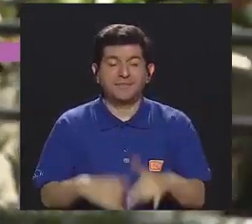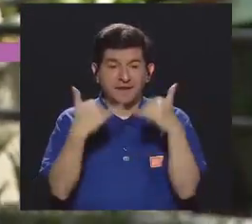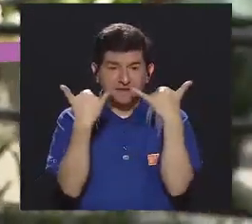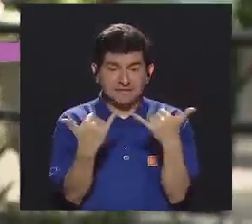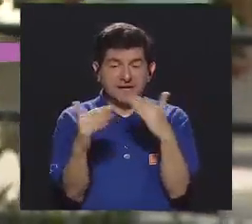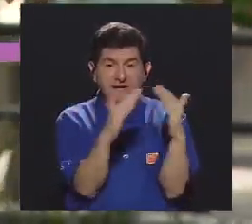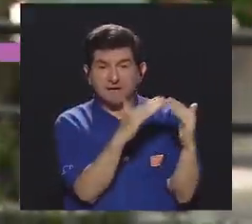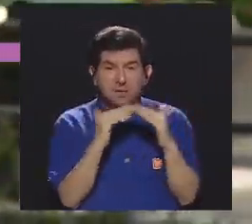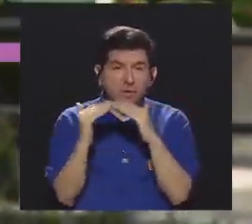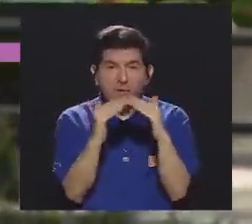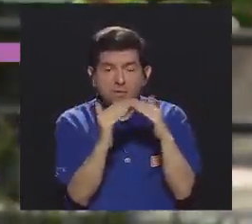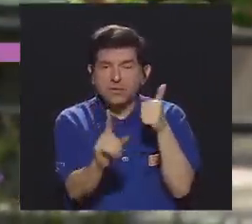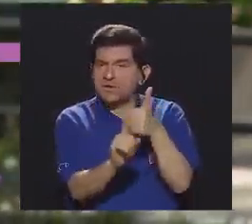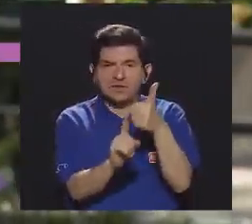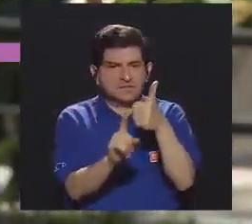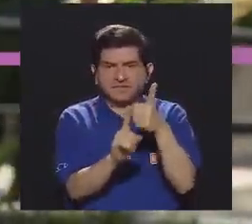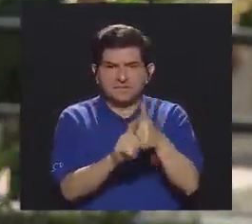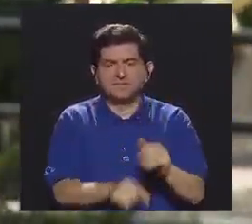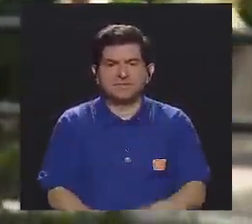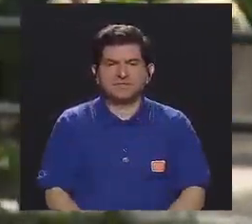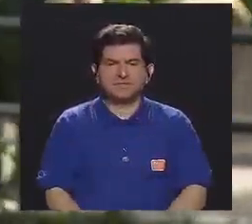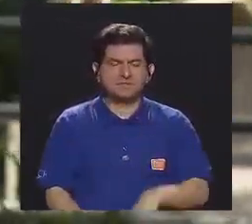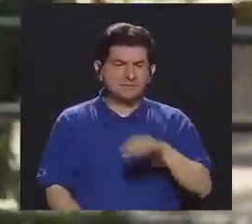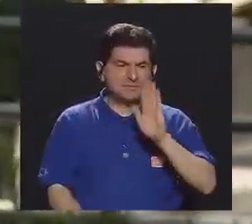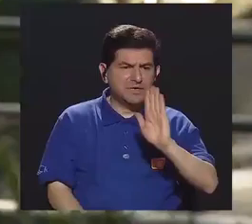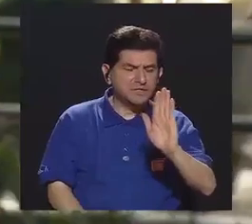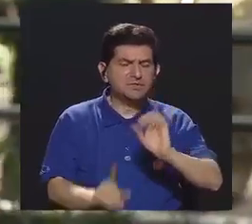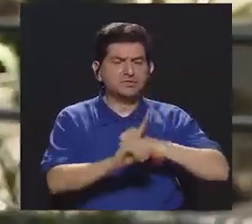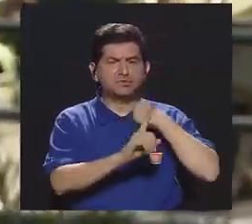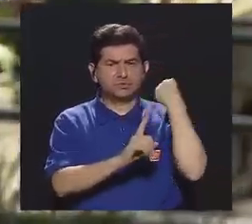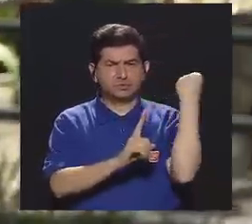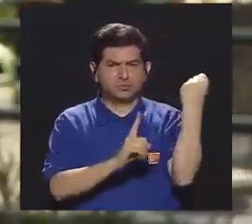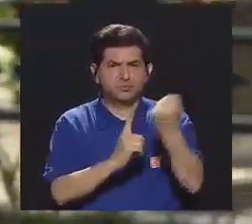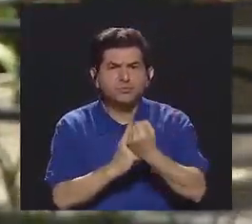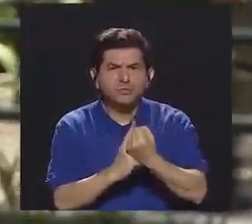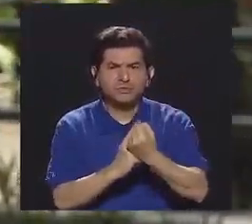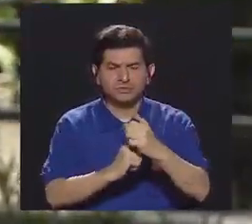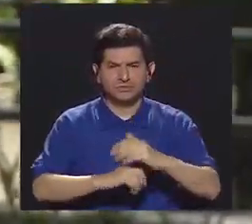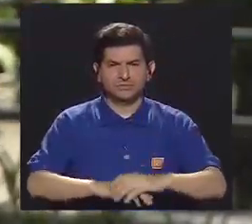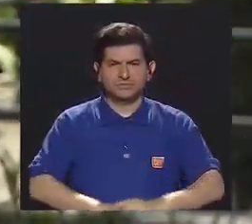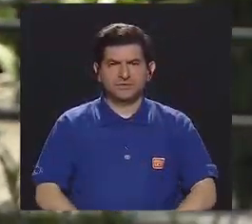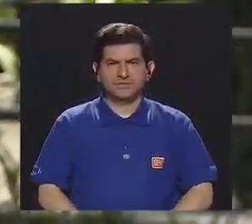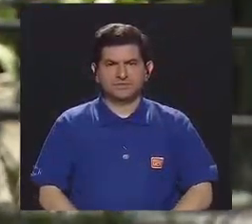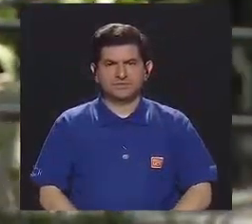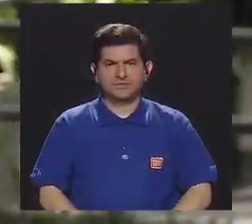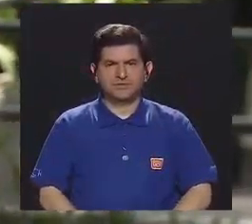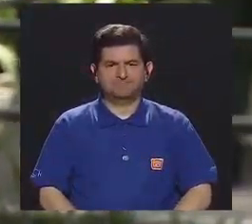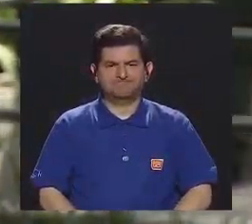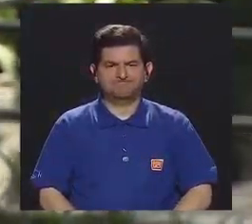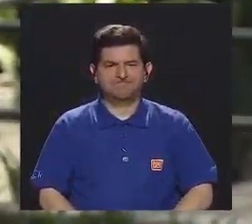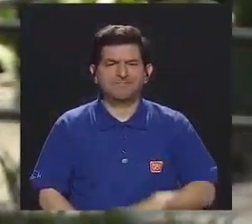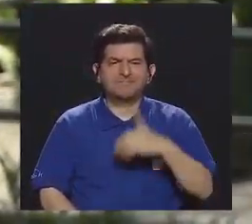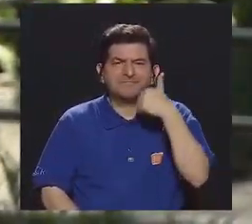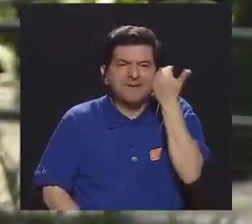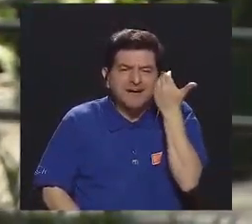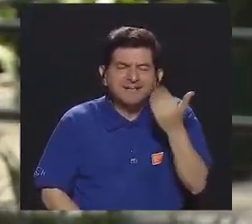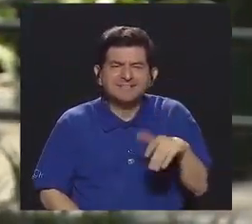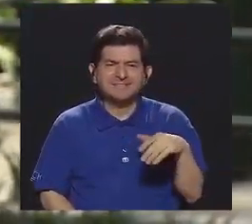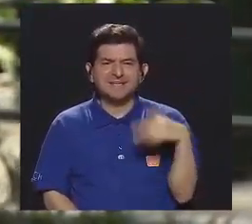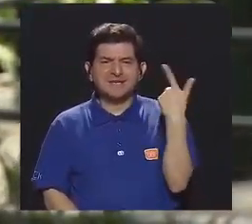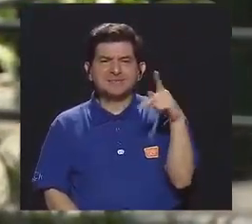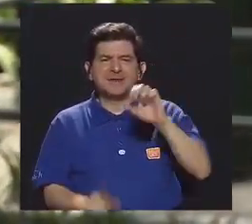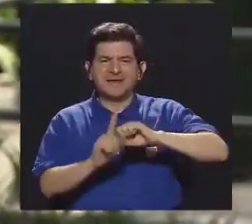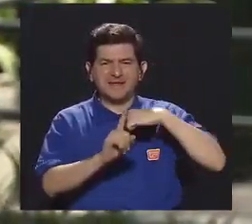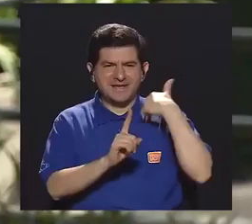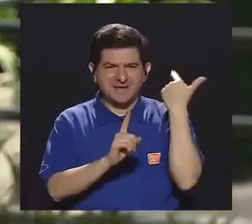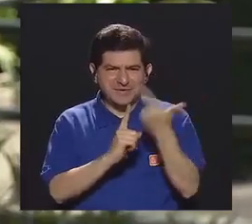¿verdad? O sea, ya en sí la comunidad per se tiene ciertas condiciones que hacen que predisponga